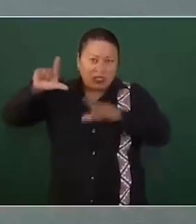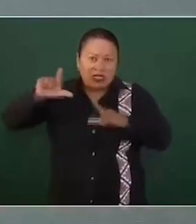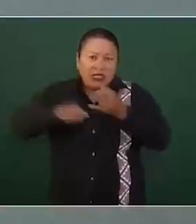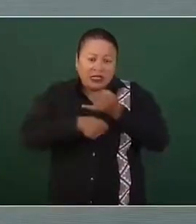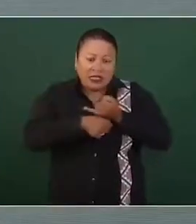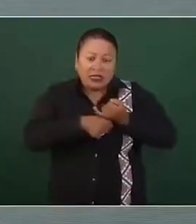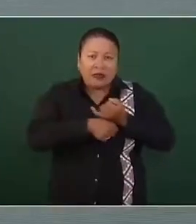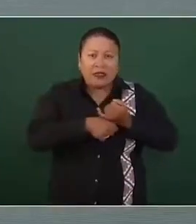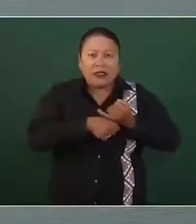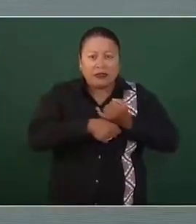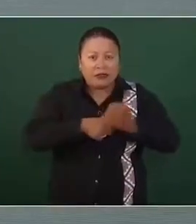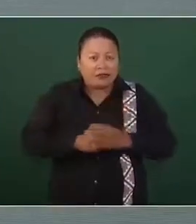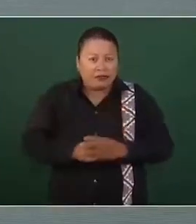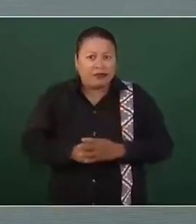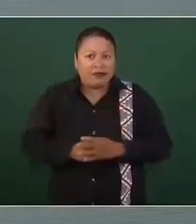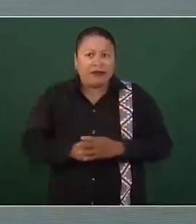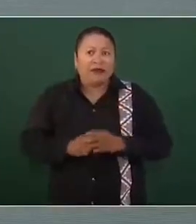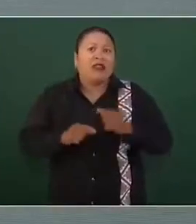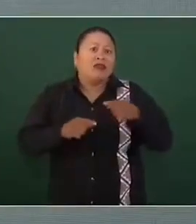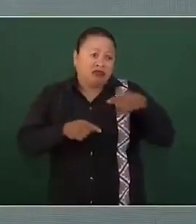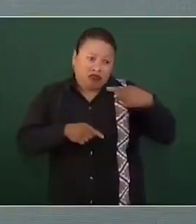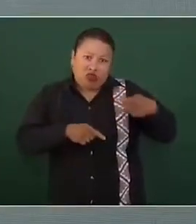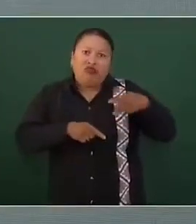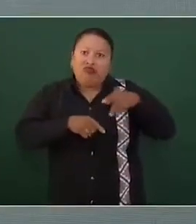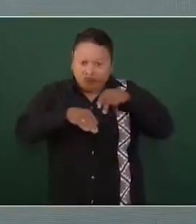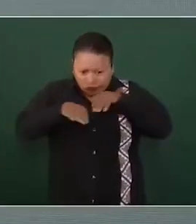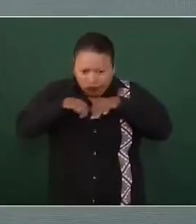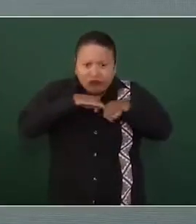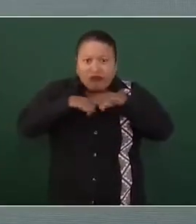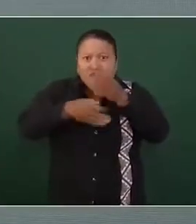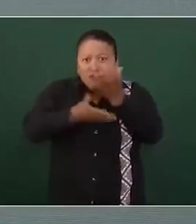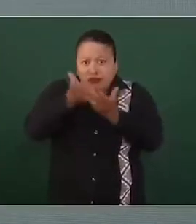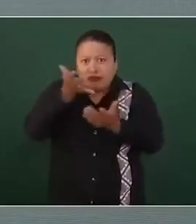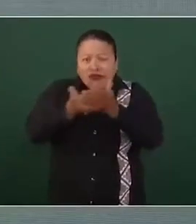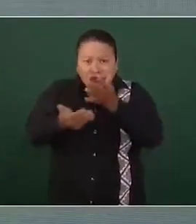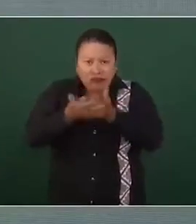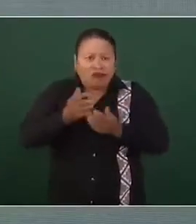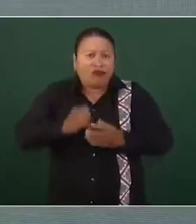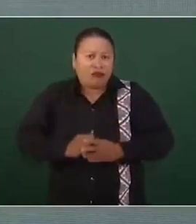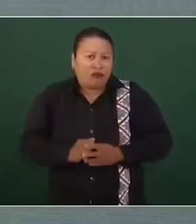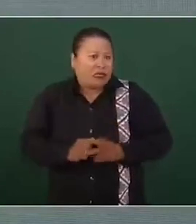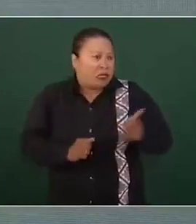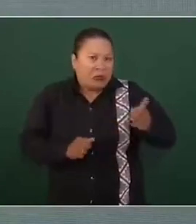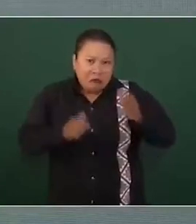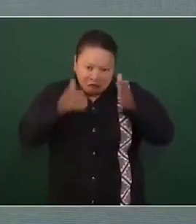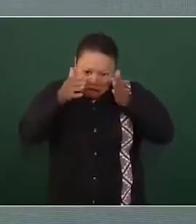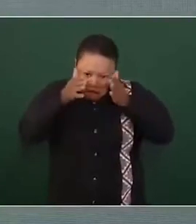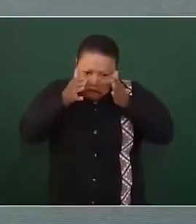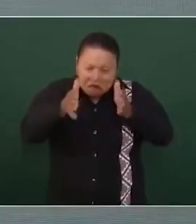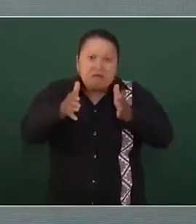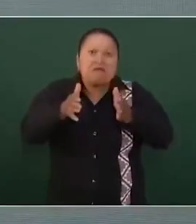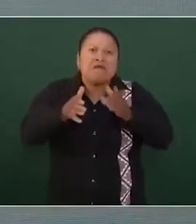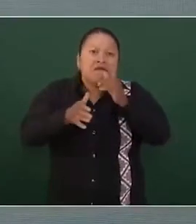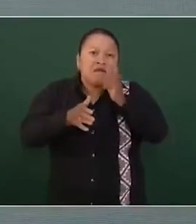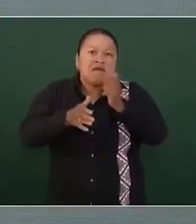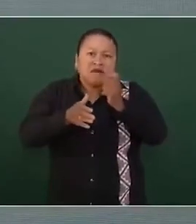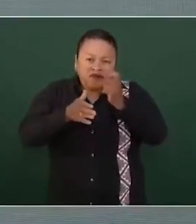por sus trabajos, porque está dedicada a la academia.